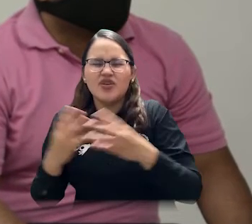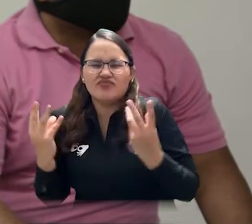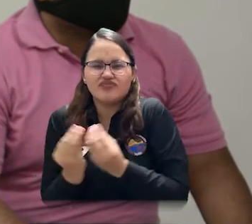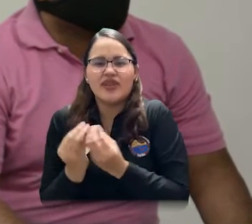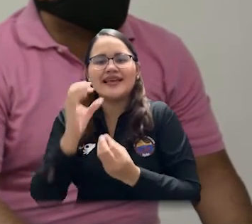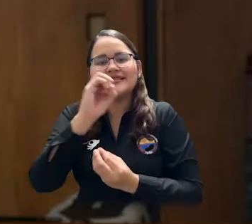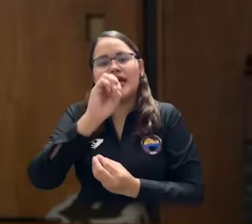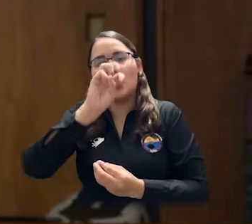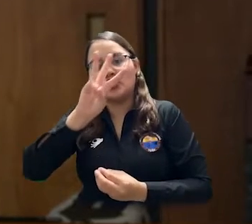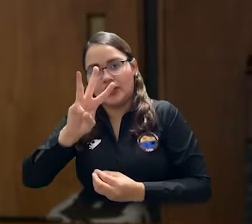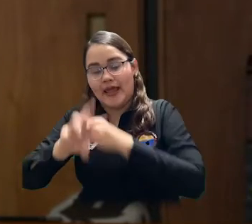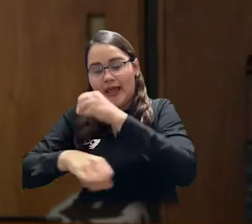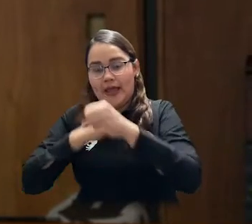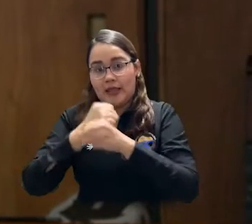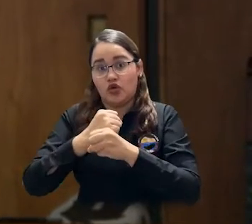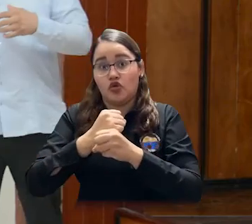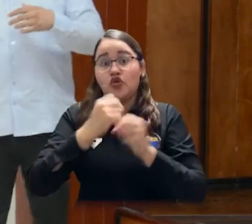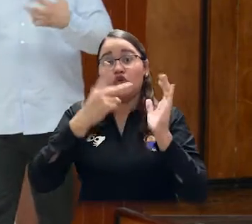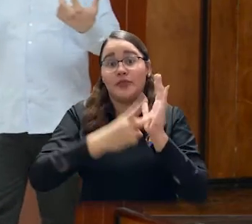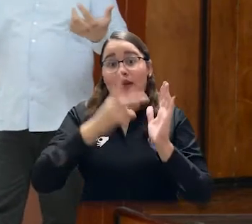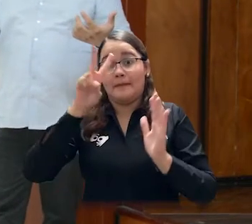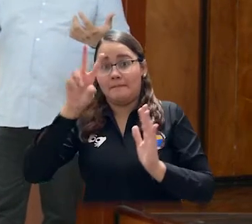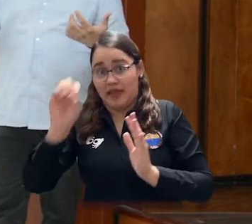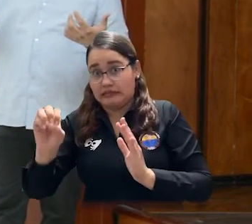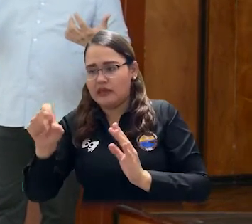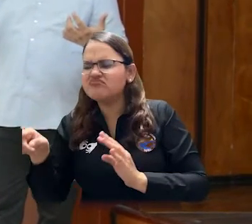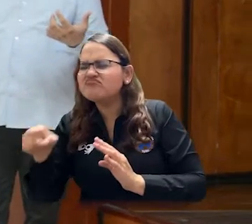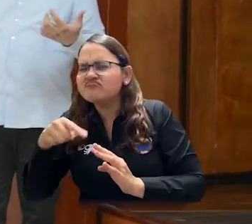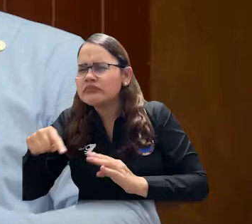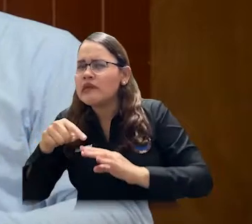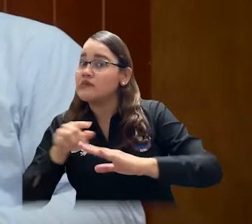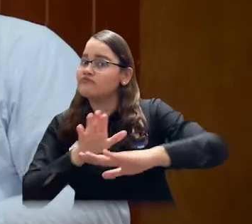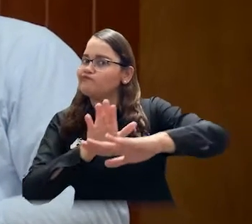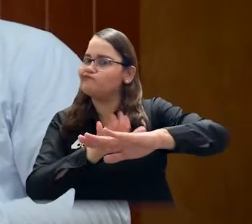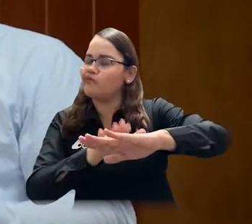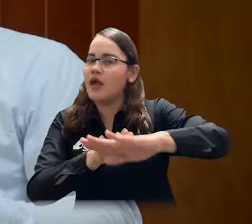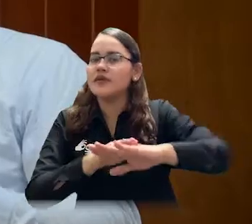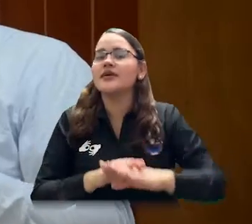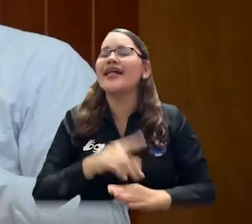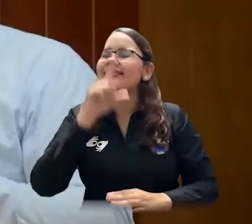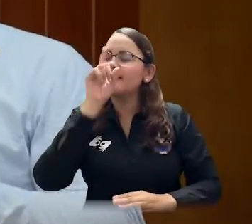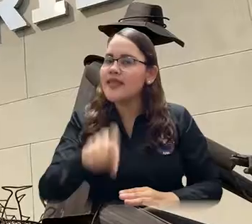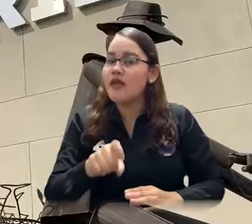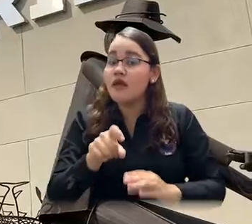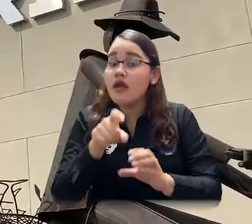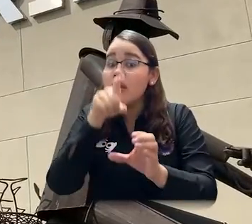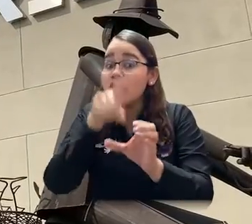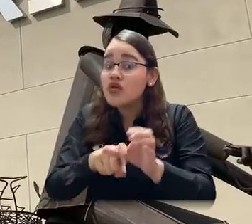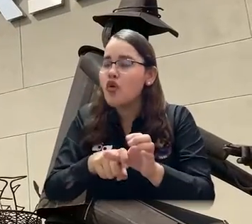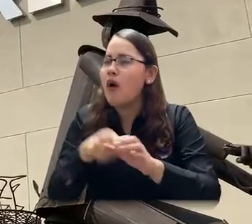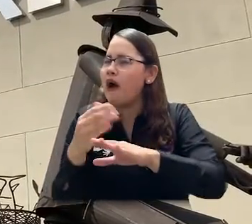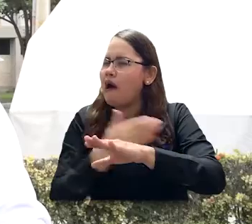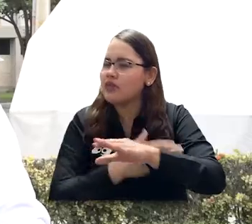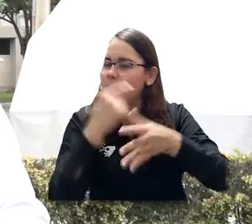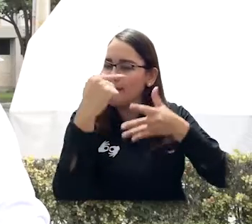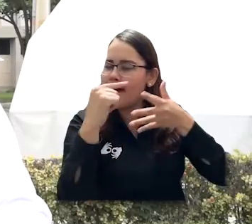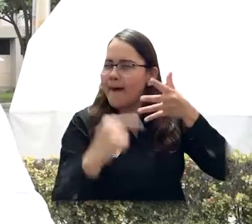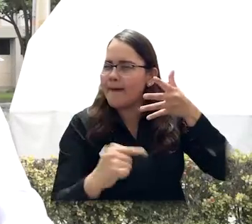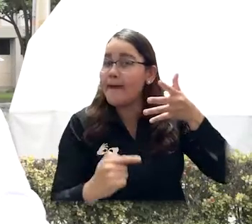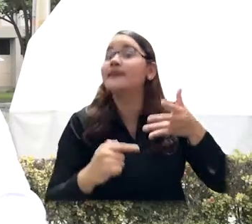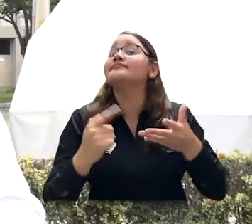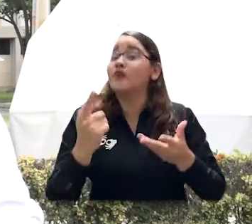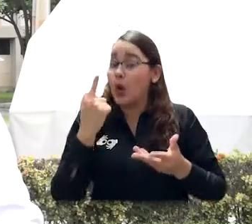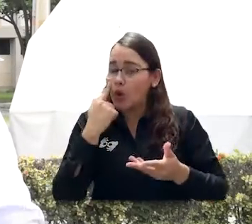septiembre de 2020, proferida por el Comité de Garantías de Consulta, se dan a conocer los requisitos de inscripción. Así que,